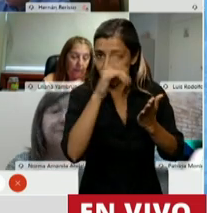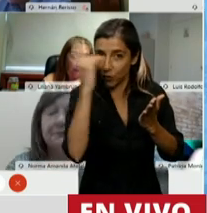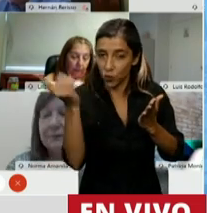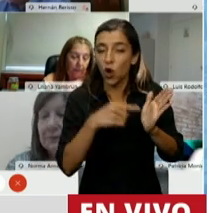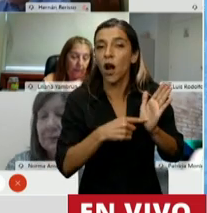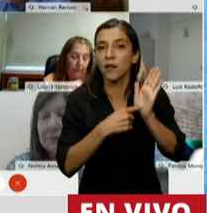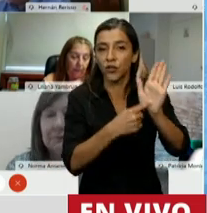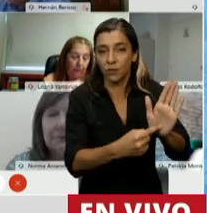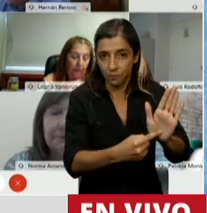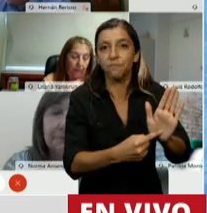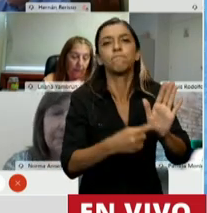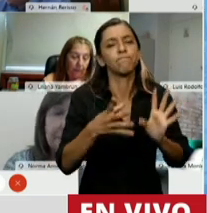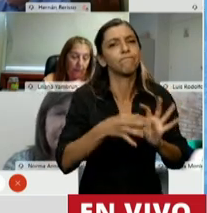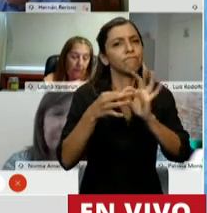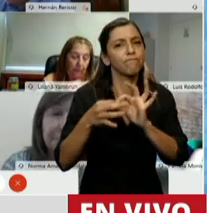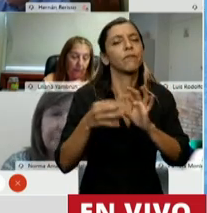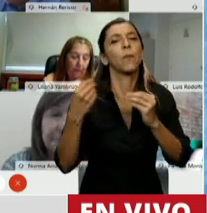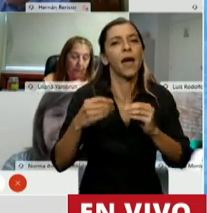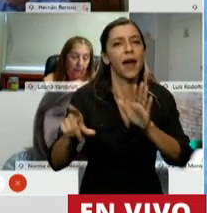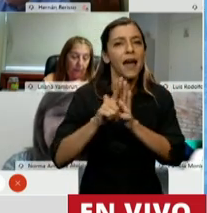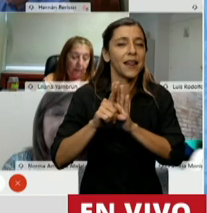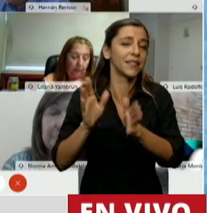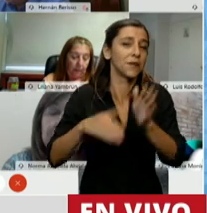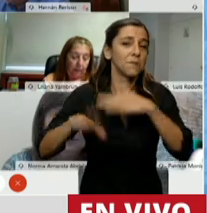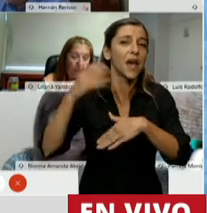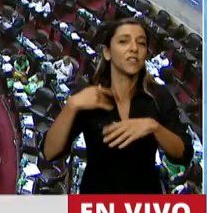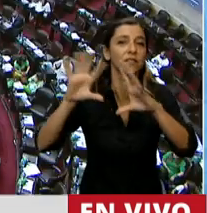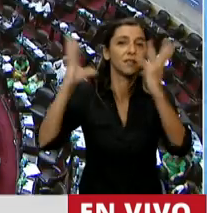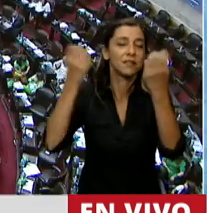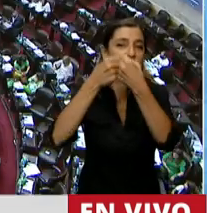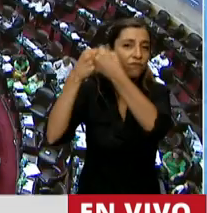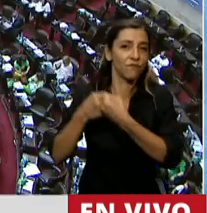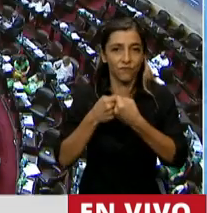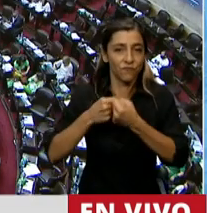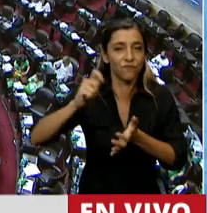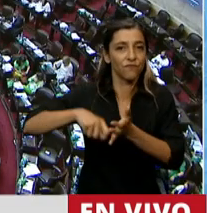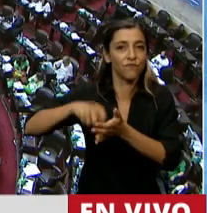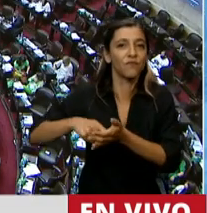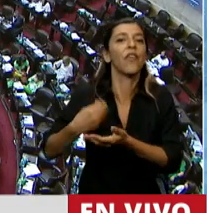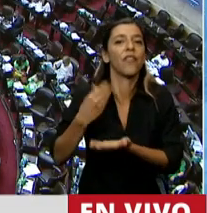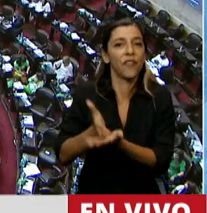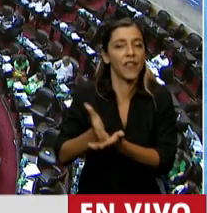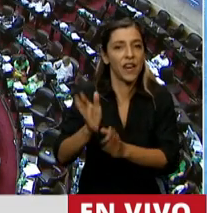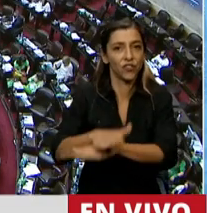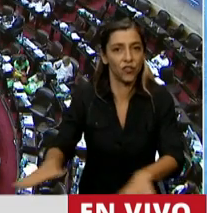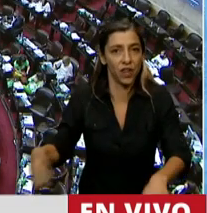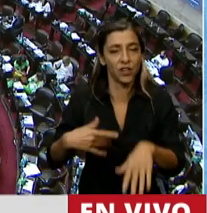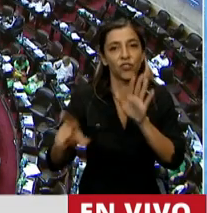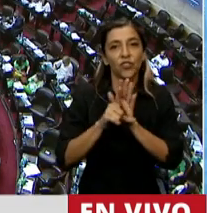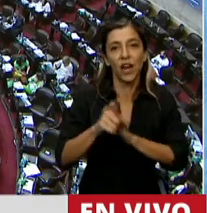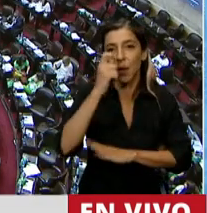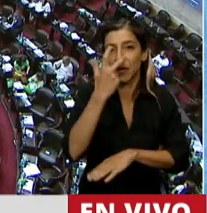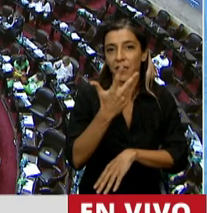le dio jerarquía superior a las leyes a la Convención sobre los Derechos del Niño, tratado aprobado por ley 23